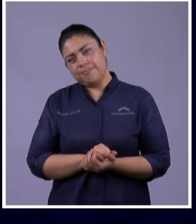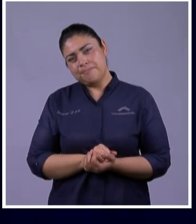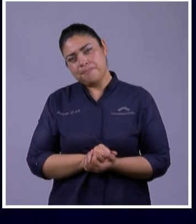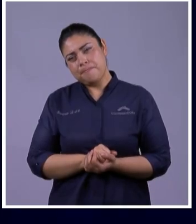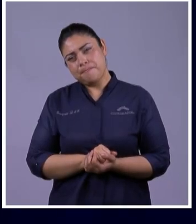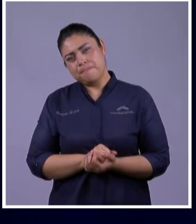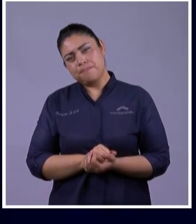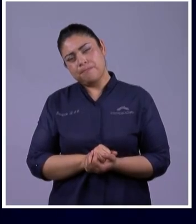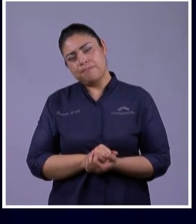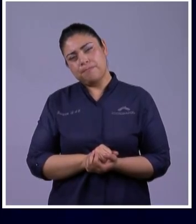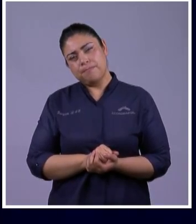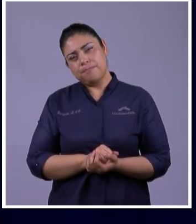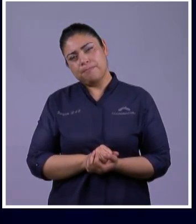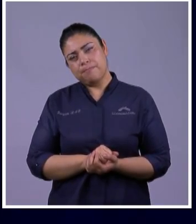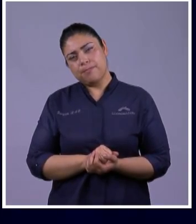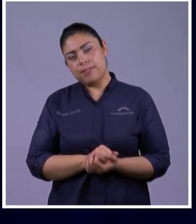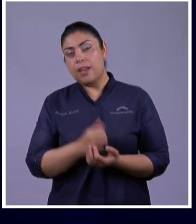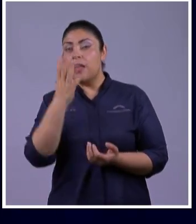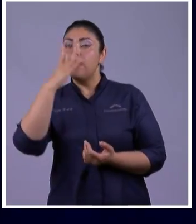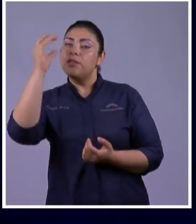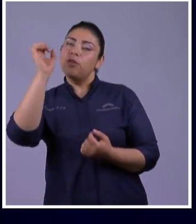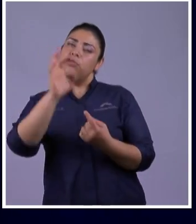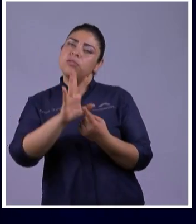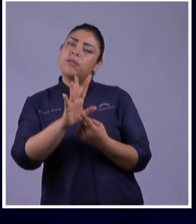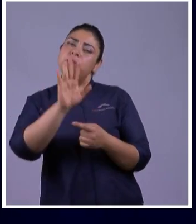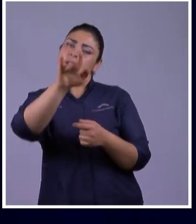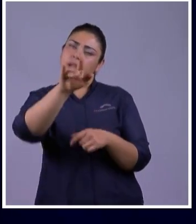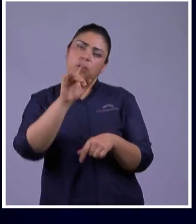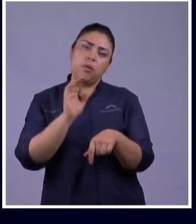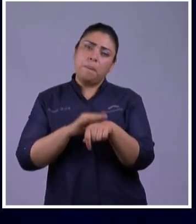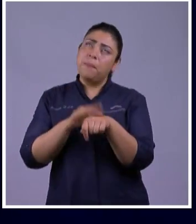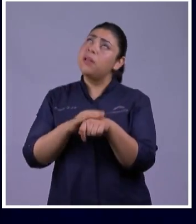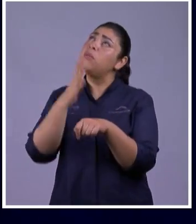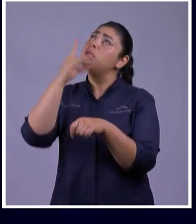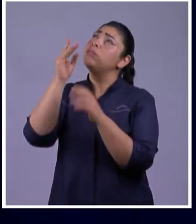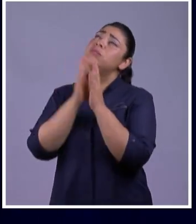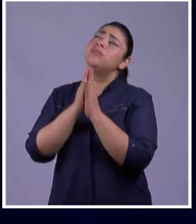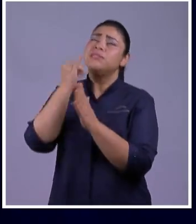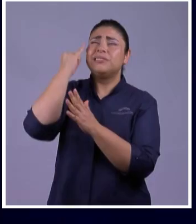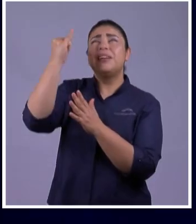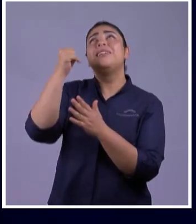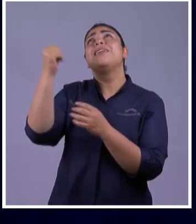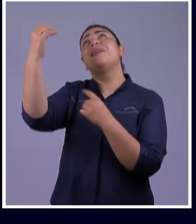Y Esa Idea Sea Por Tío Dios Bendecida